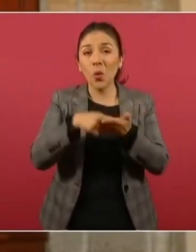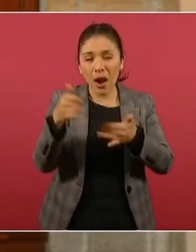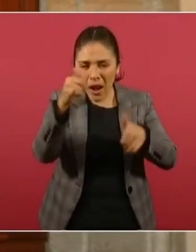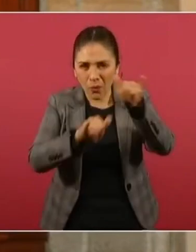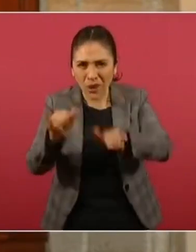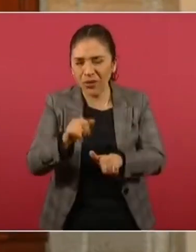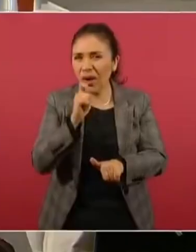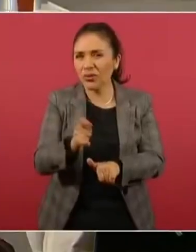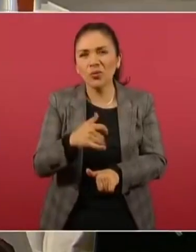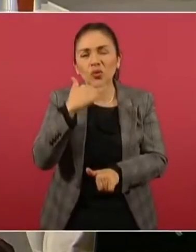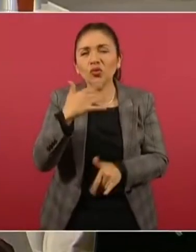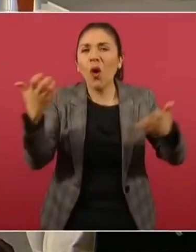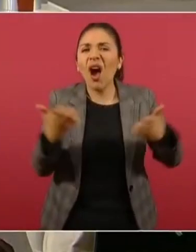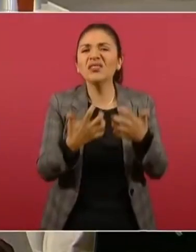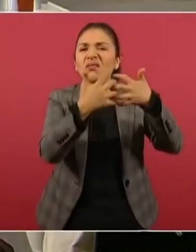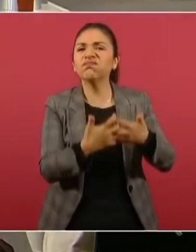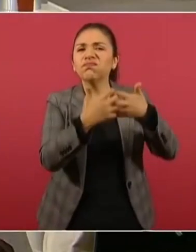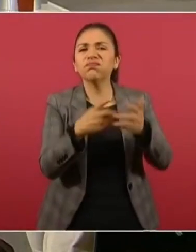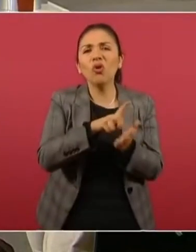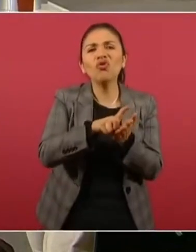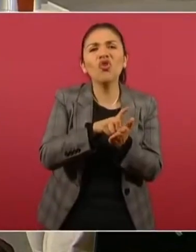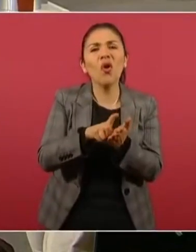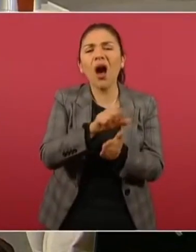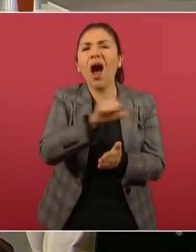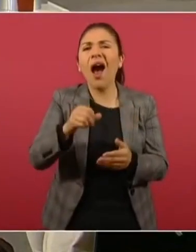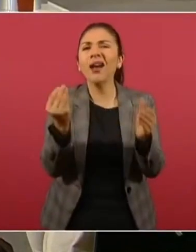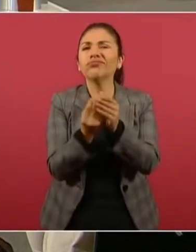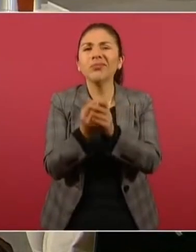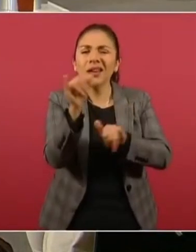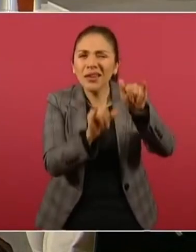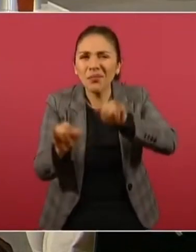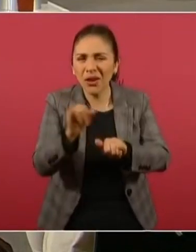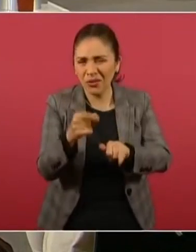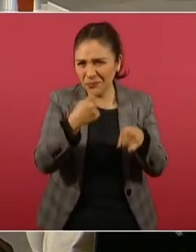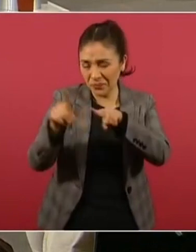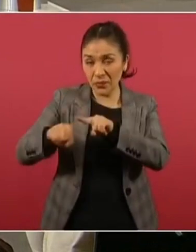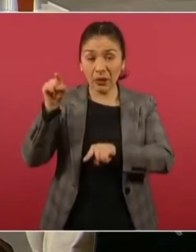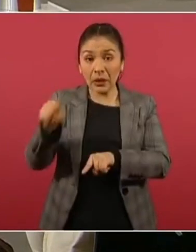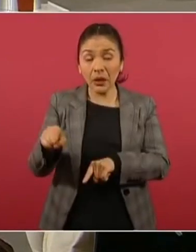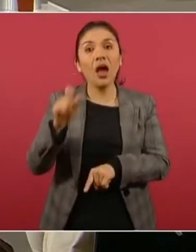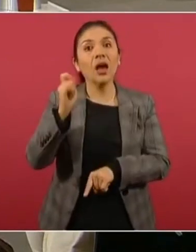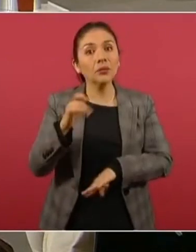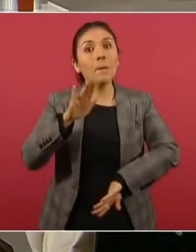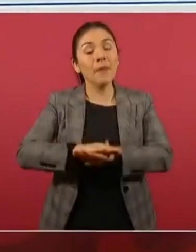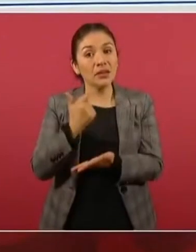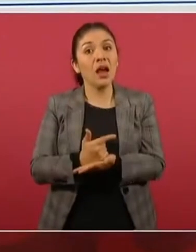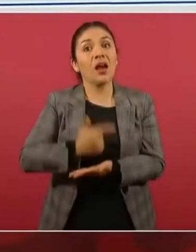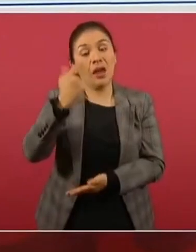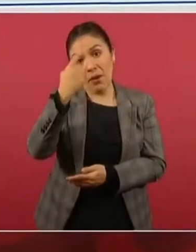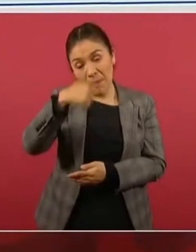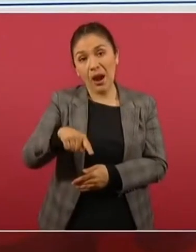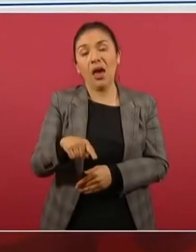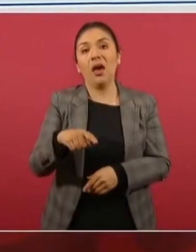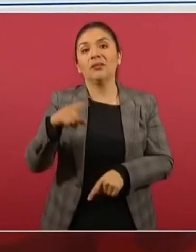clandestinos, donde se fabrican drogas de carácter sintético, implican una afectación económica a la